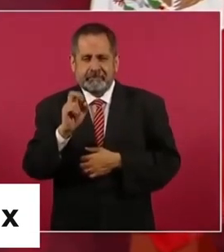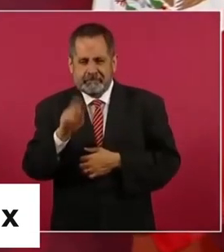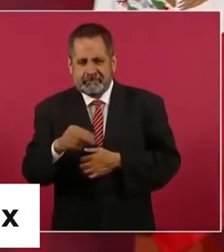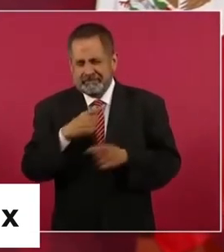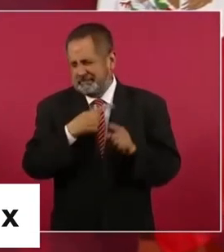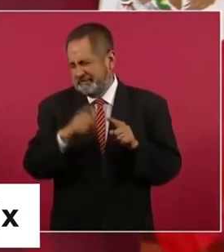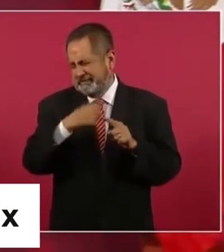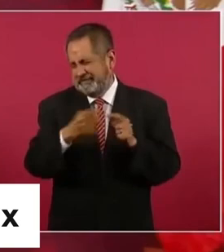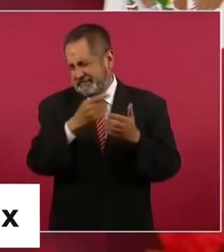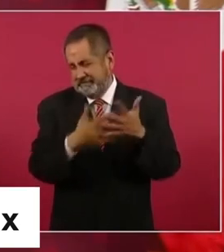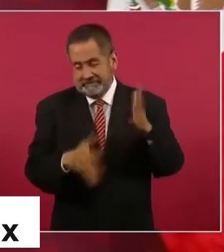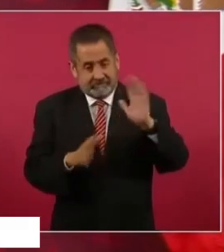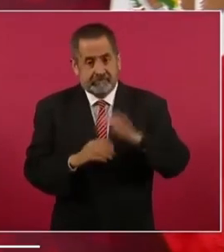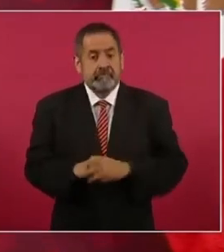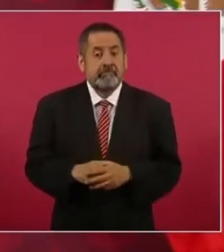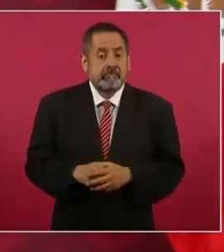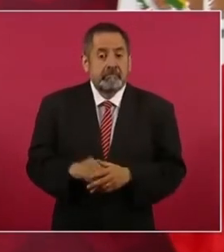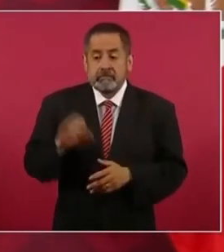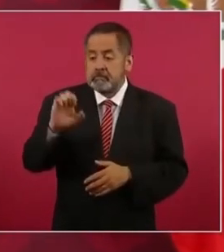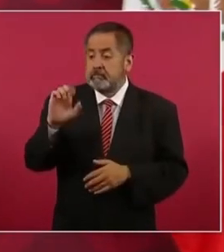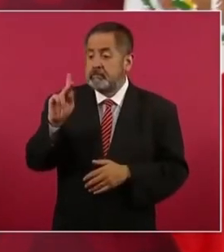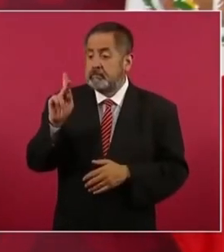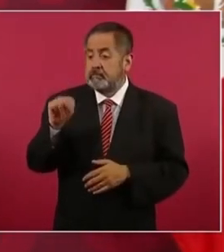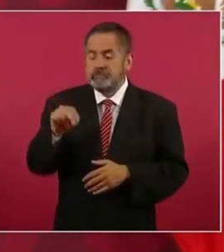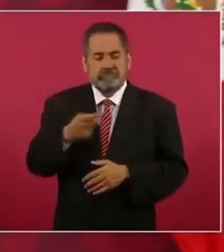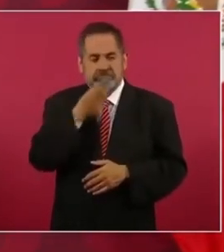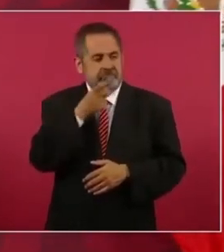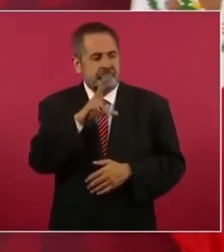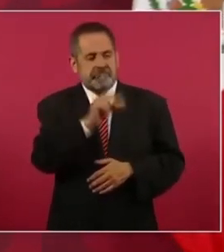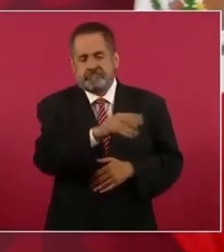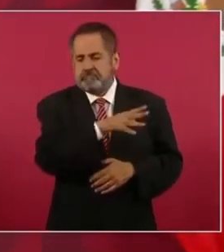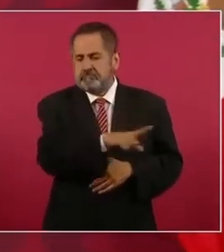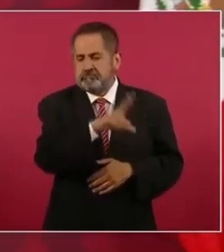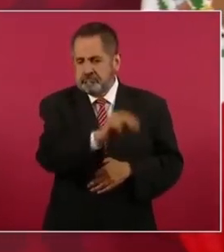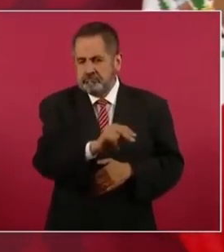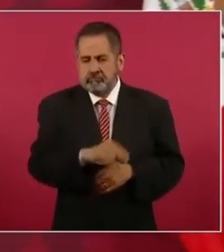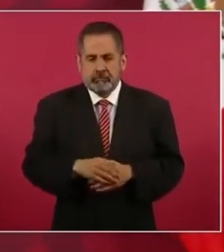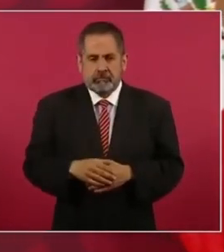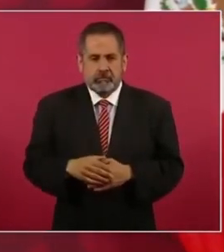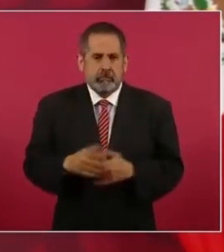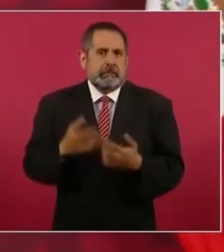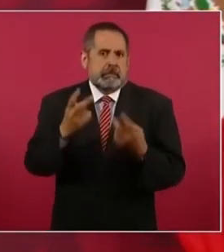bueno pues si tengo que reconocer